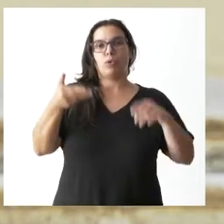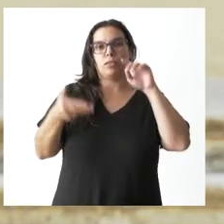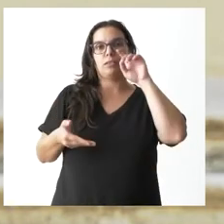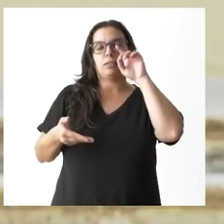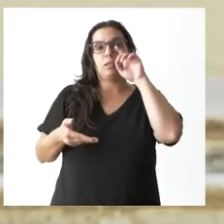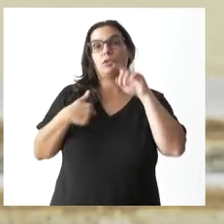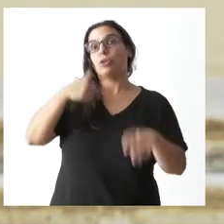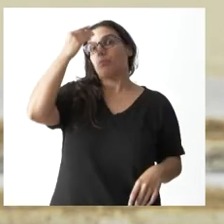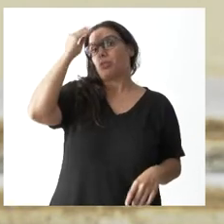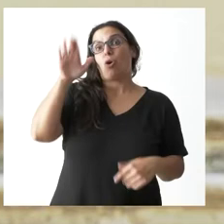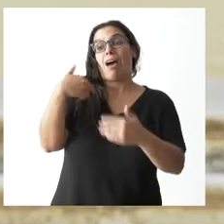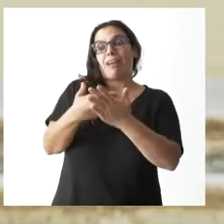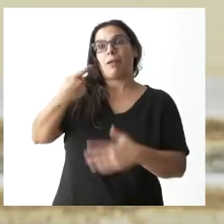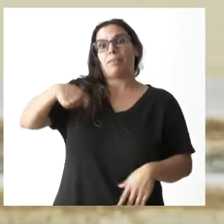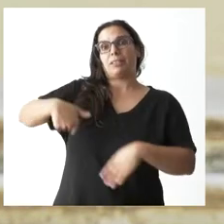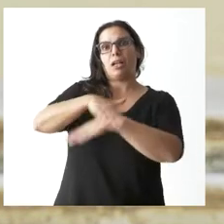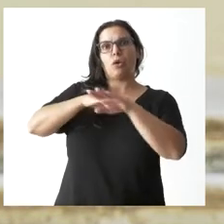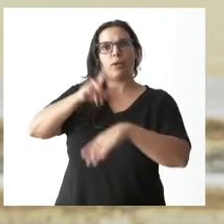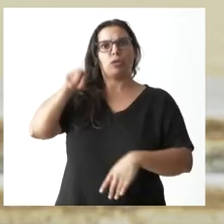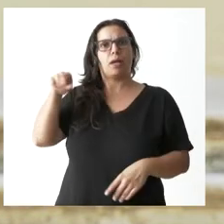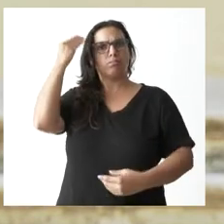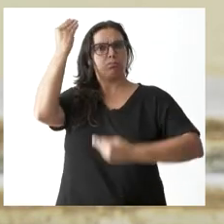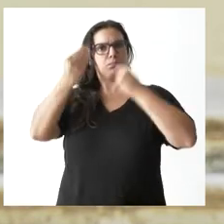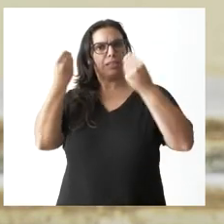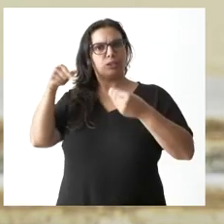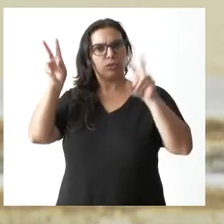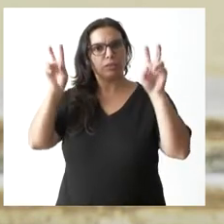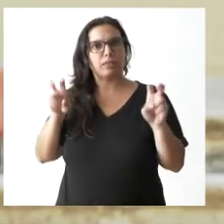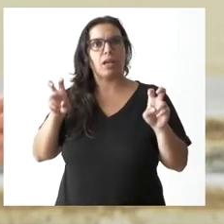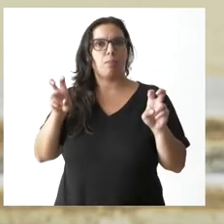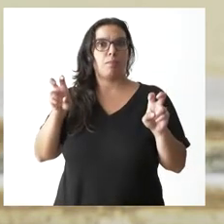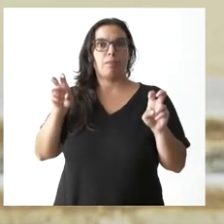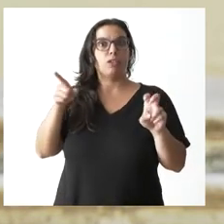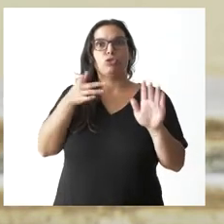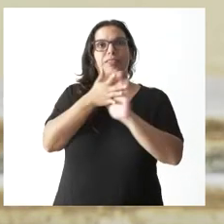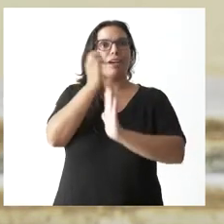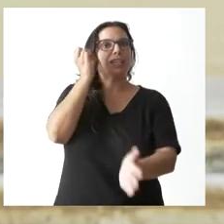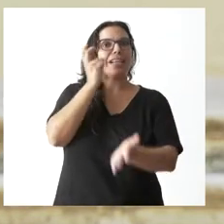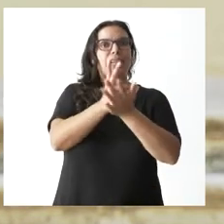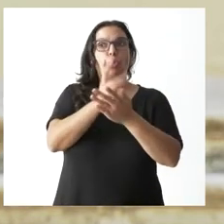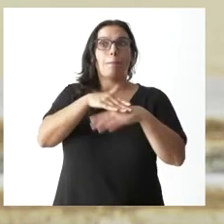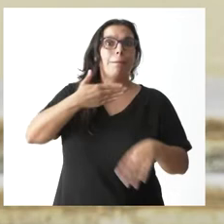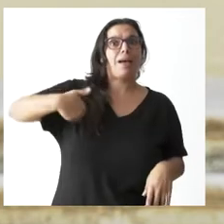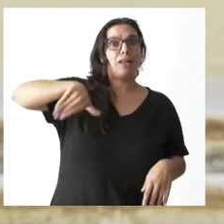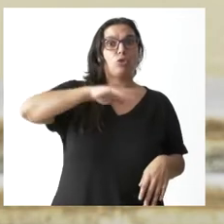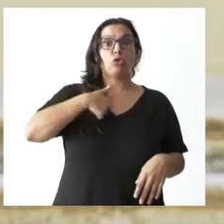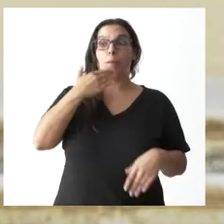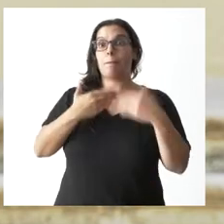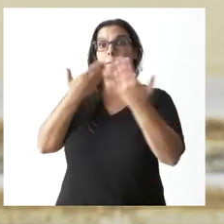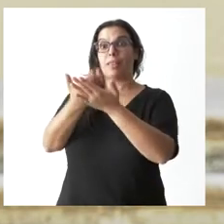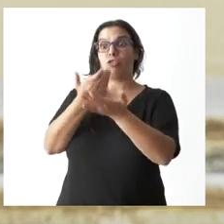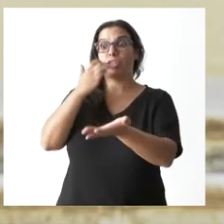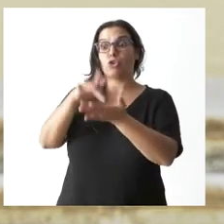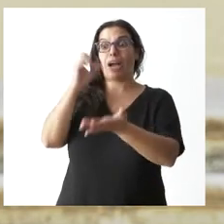el presidente del Gobierno ha hecho una reflexión sobre este asunto de que es un desafío global y yo he pedido que ante un desafío